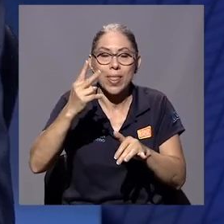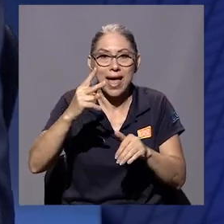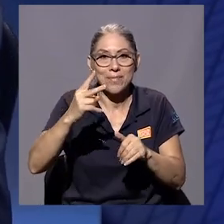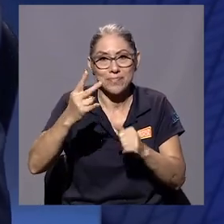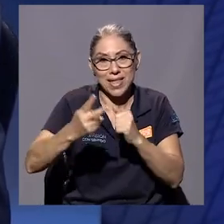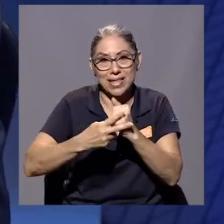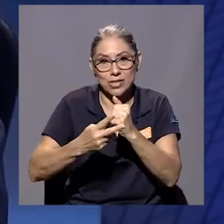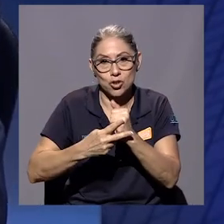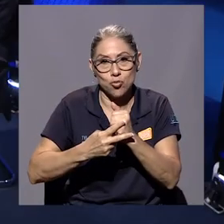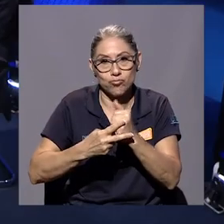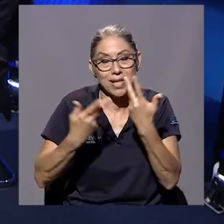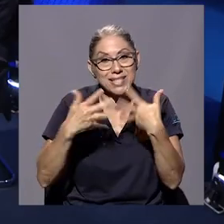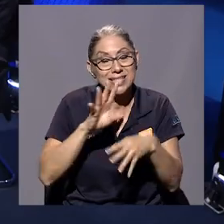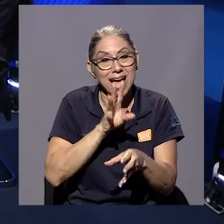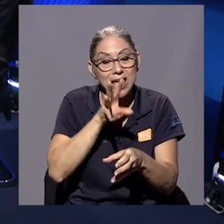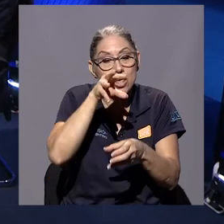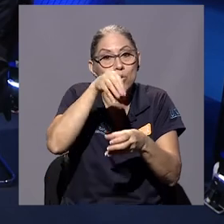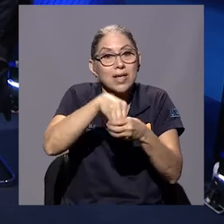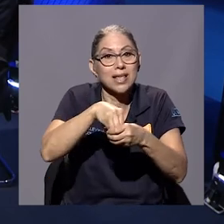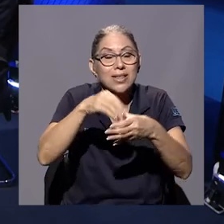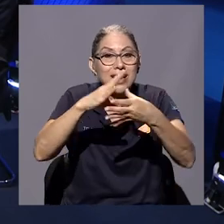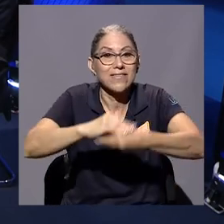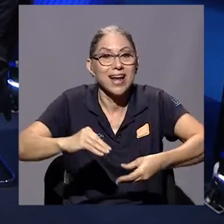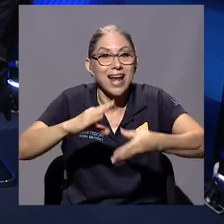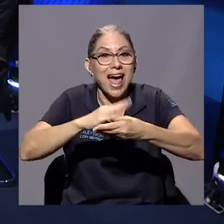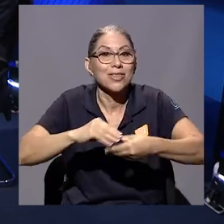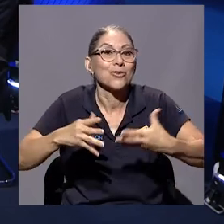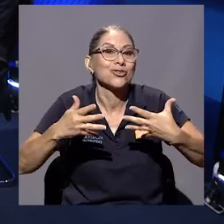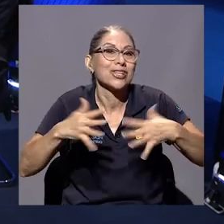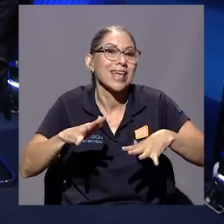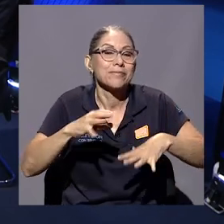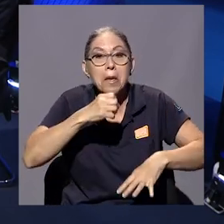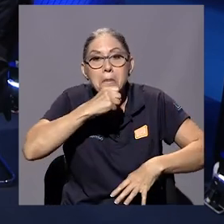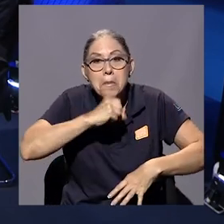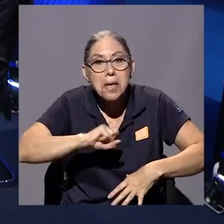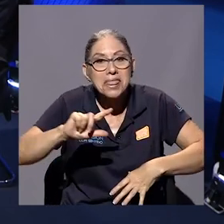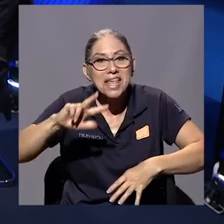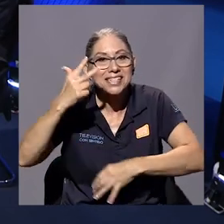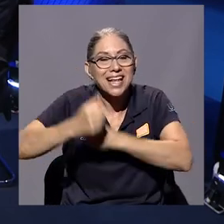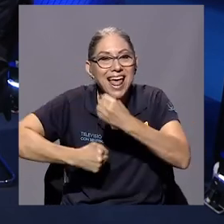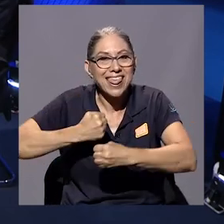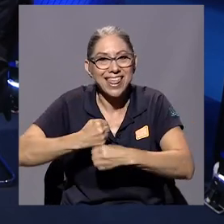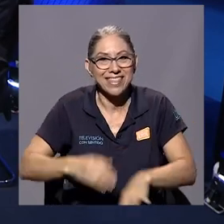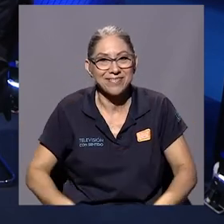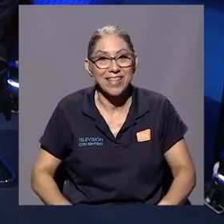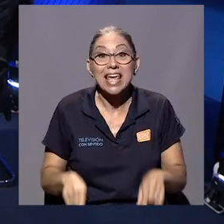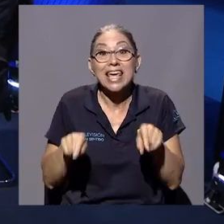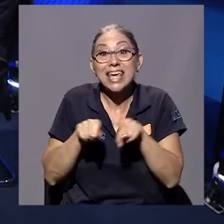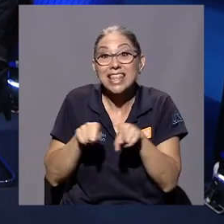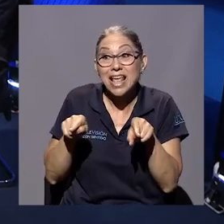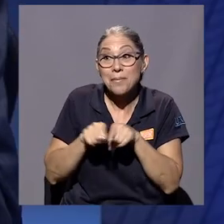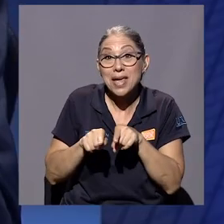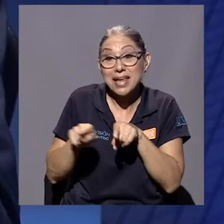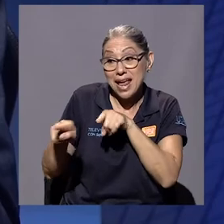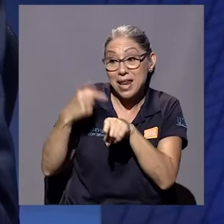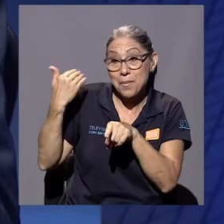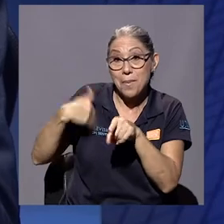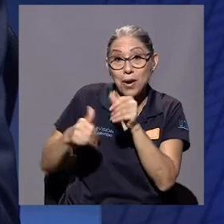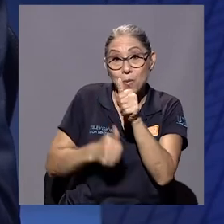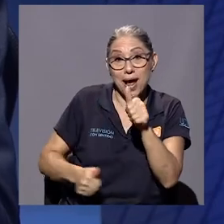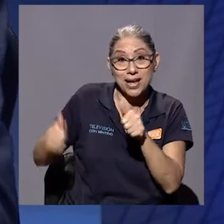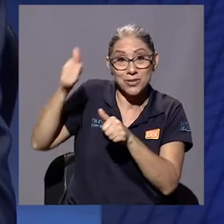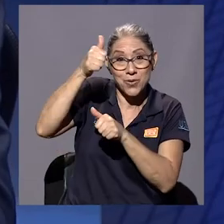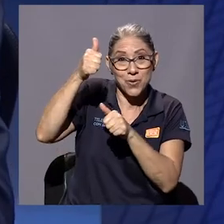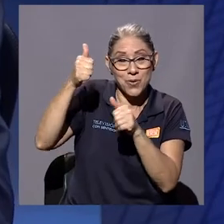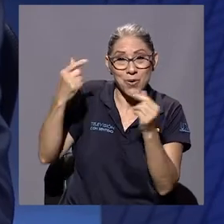ya incluyéndole relatos de la tercera edad, ¿no? Y después un matrimonio del hermano mío mayor